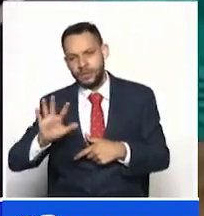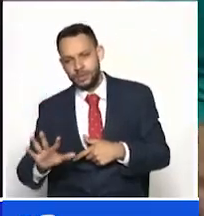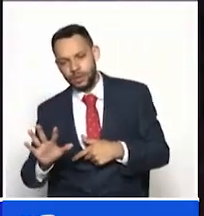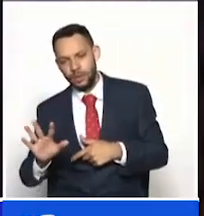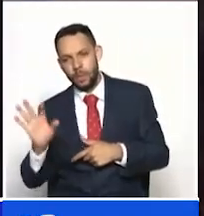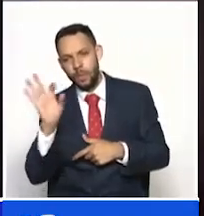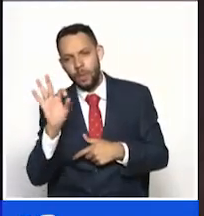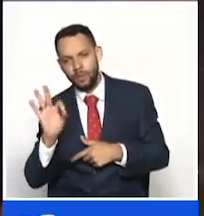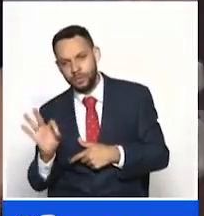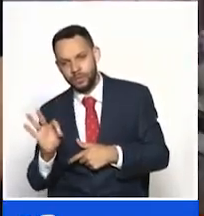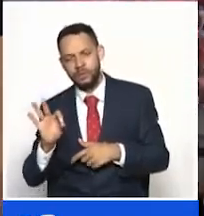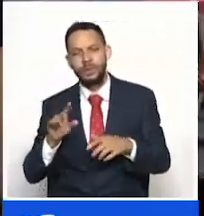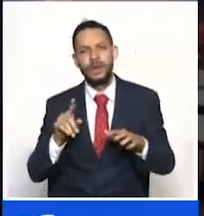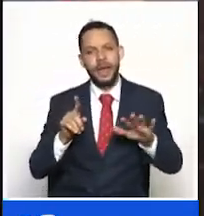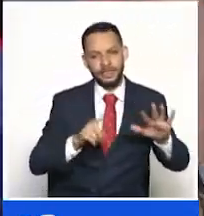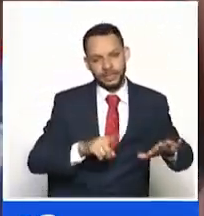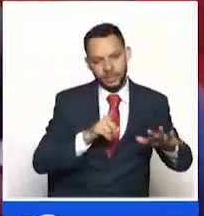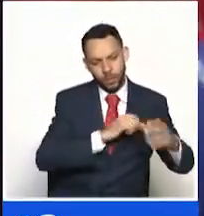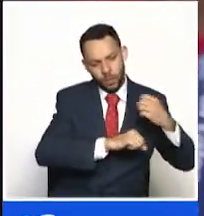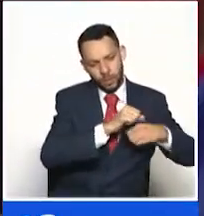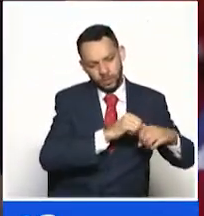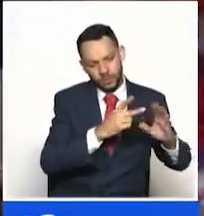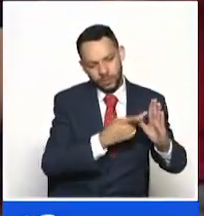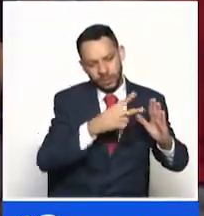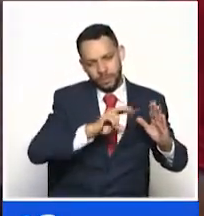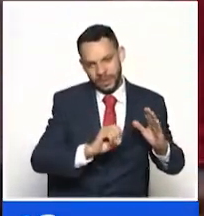comparación con el mismo periodo del año anterior.